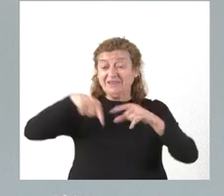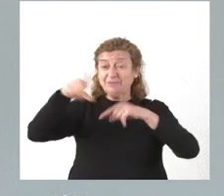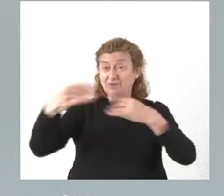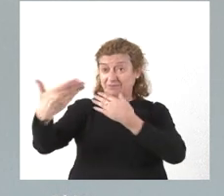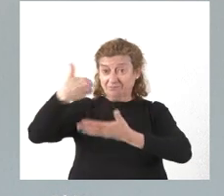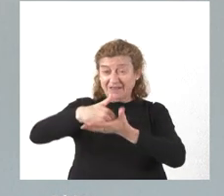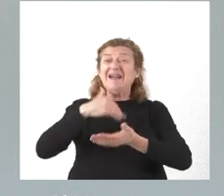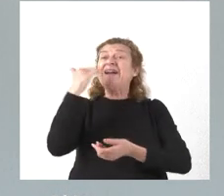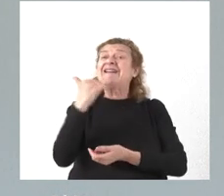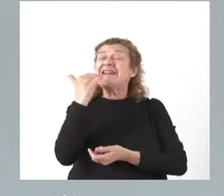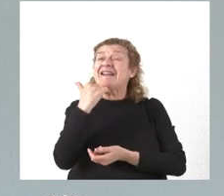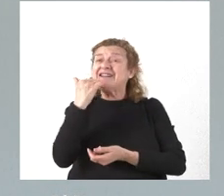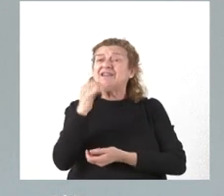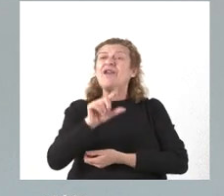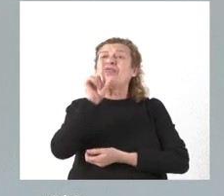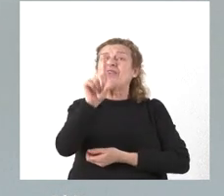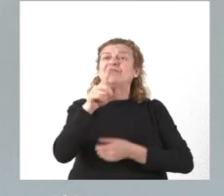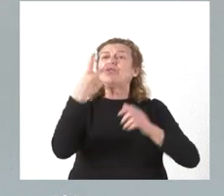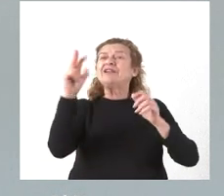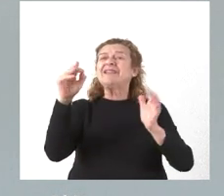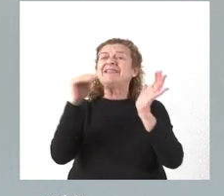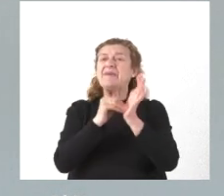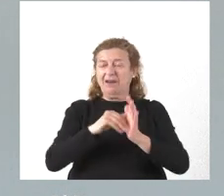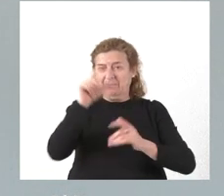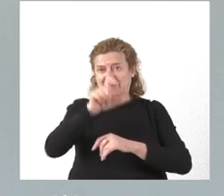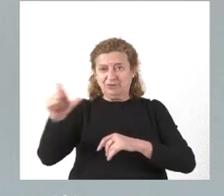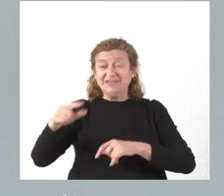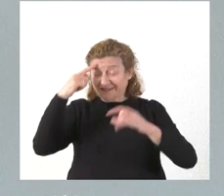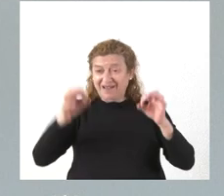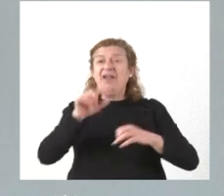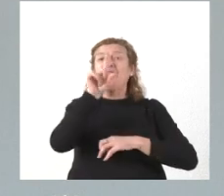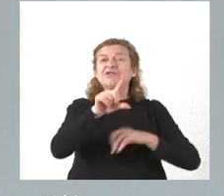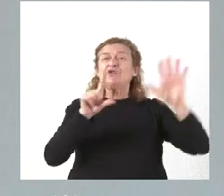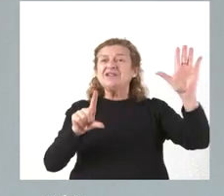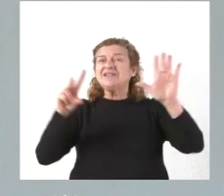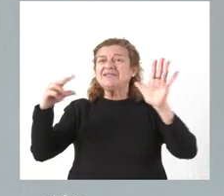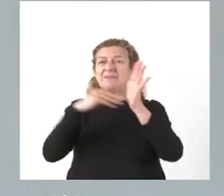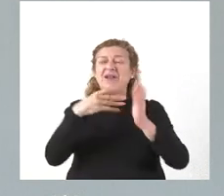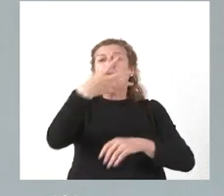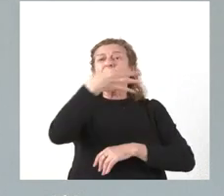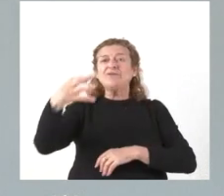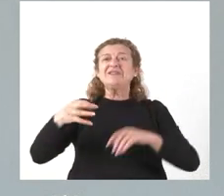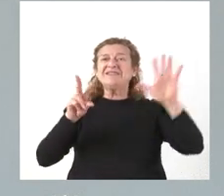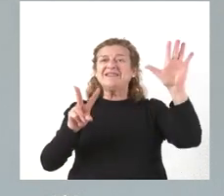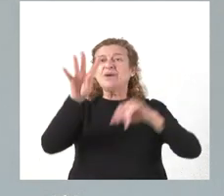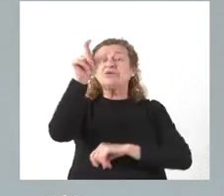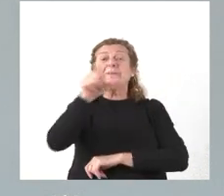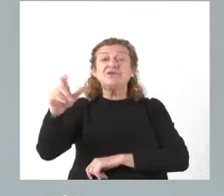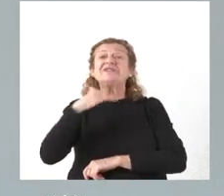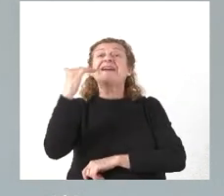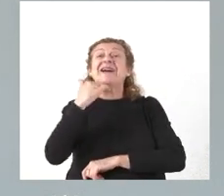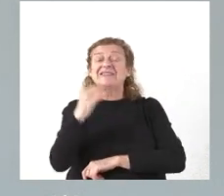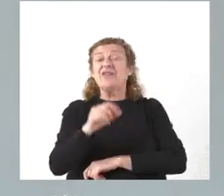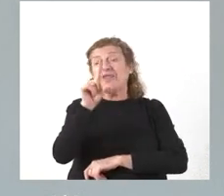es de casi 170.000 personas, en concreto 167.474 personas. Casi 170